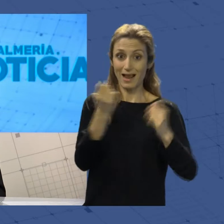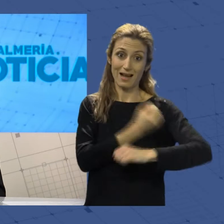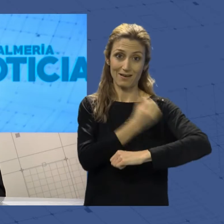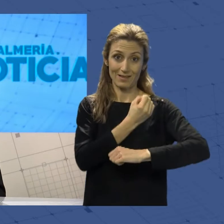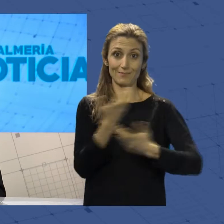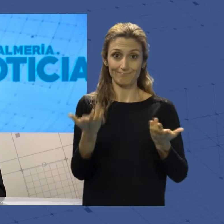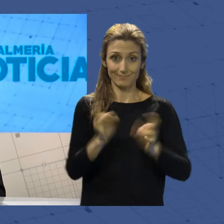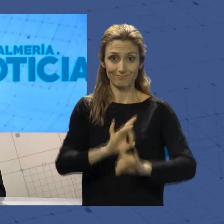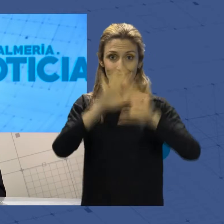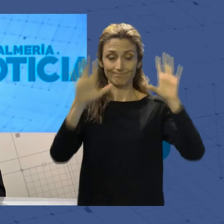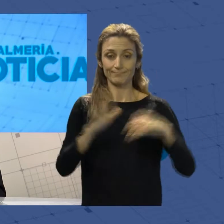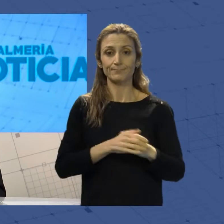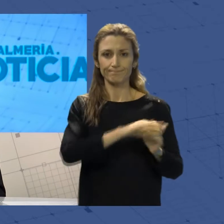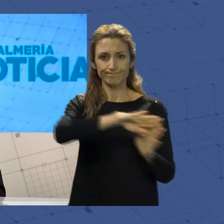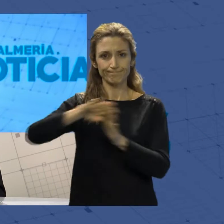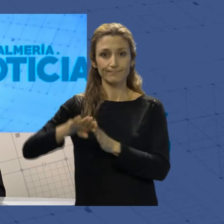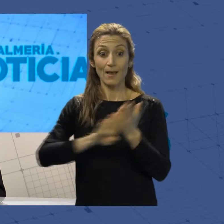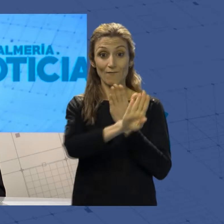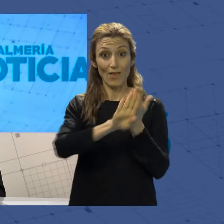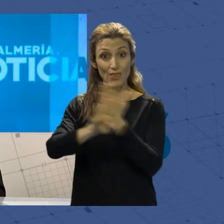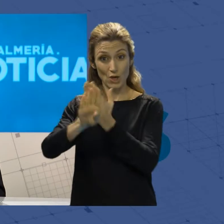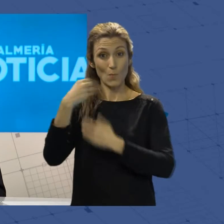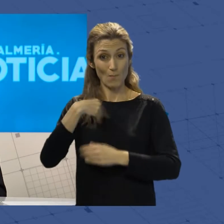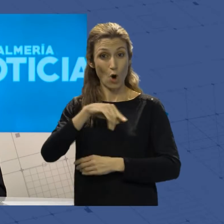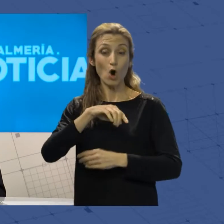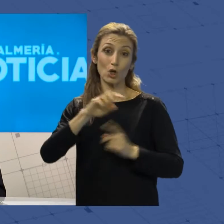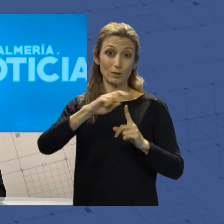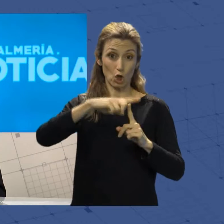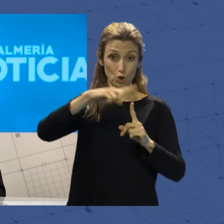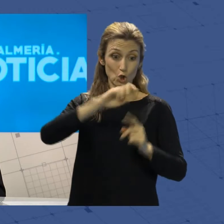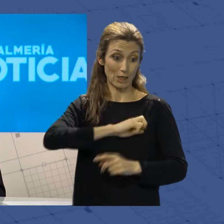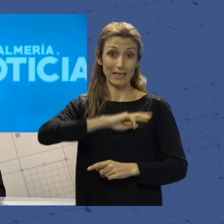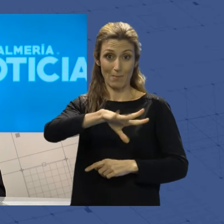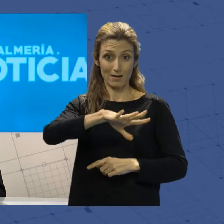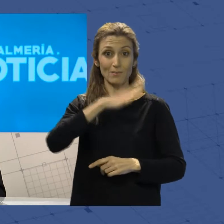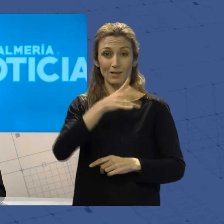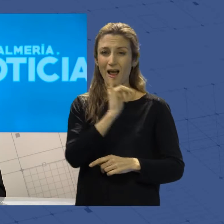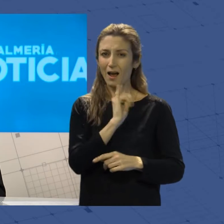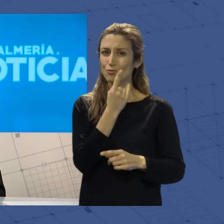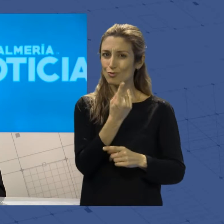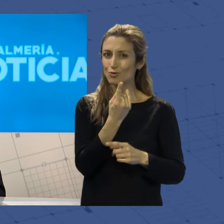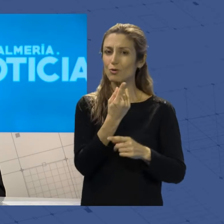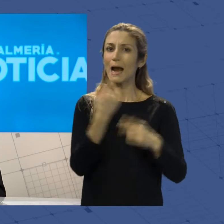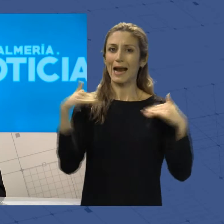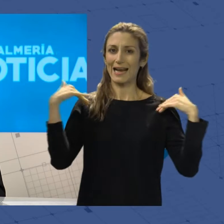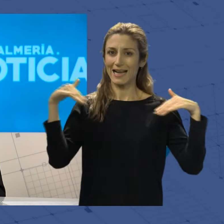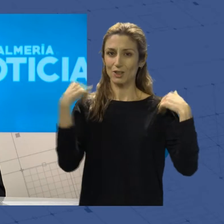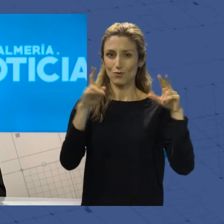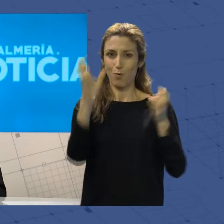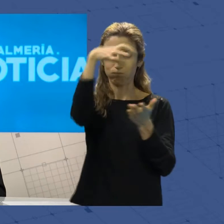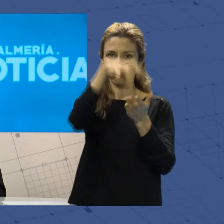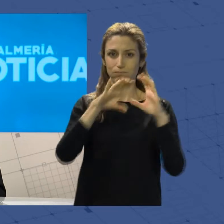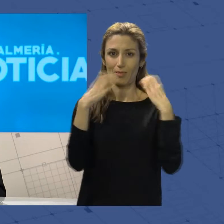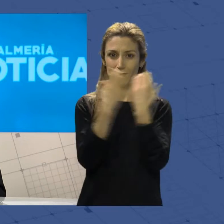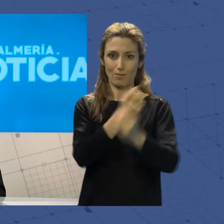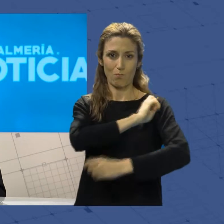Por otra parte, los vecinos del Toyo y de Retamar cuentan ya con un nuevo gimnasio en el pabellón del Toyo,